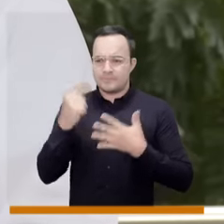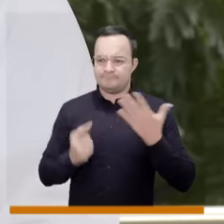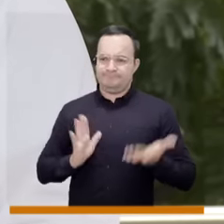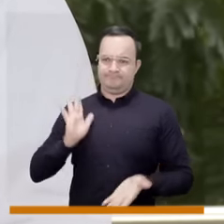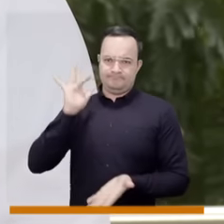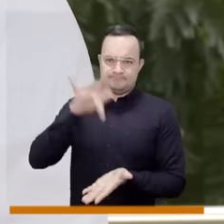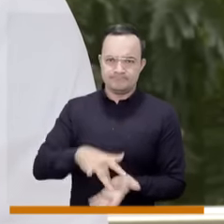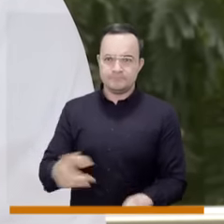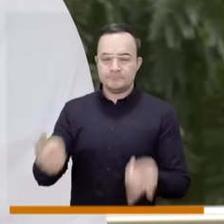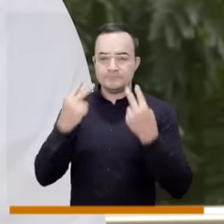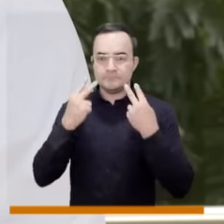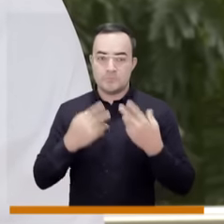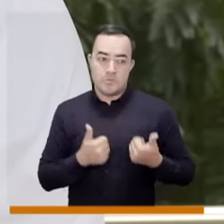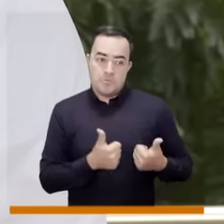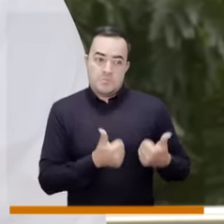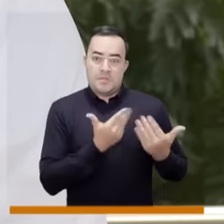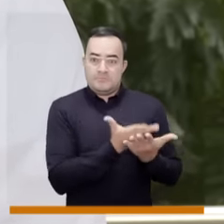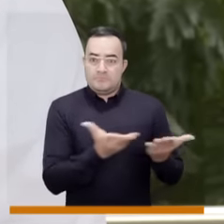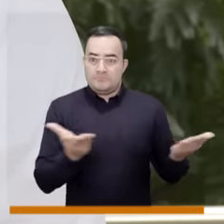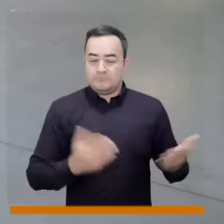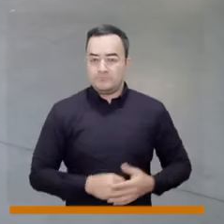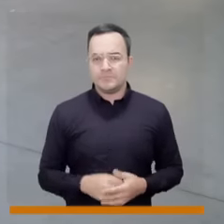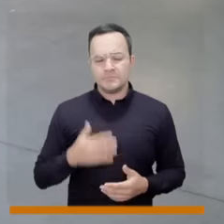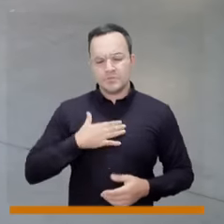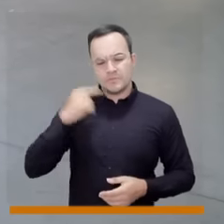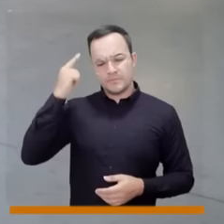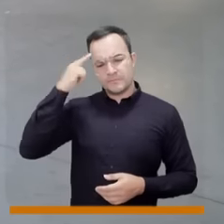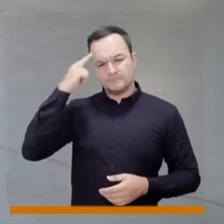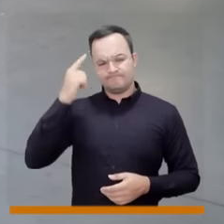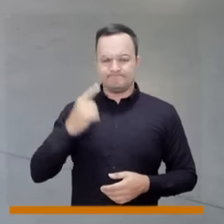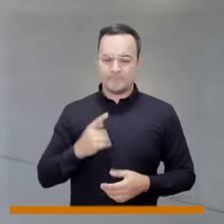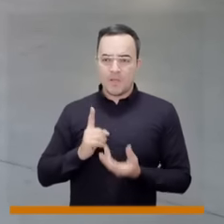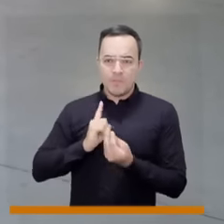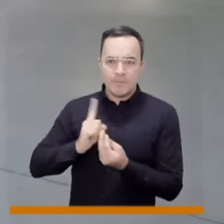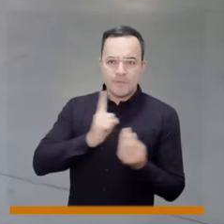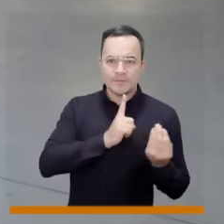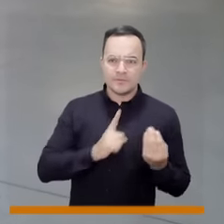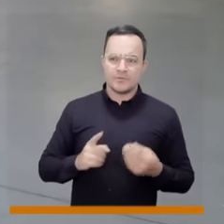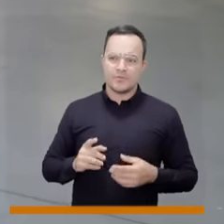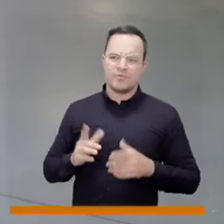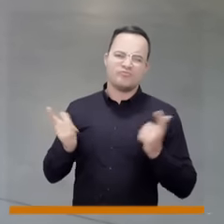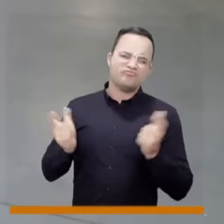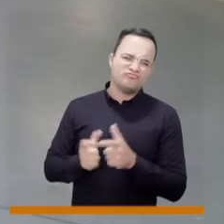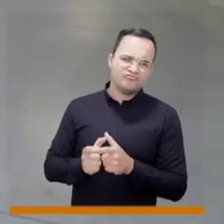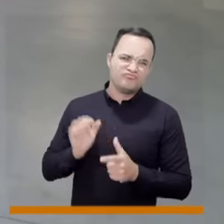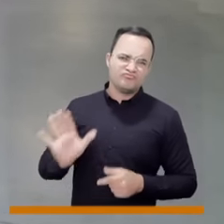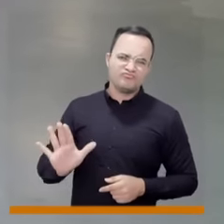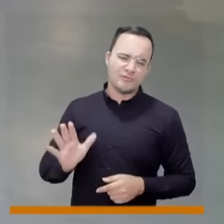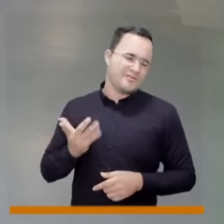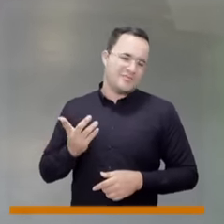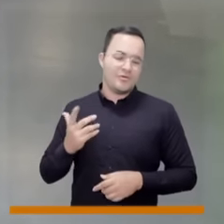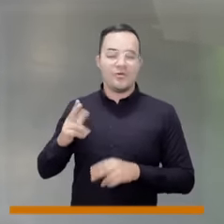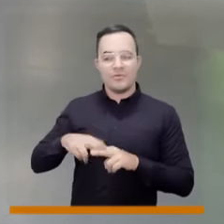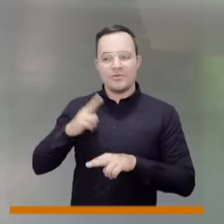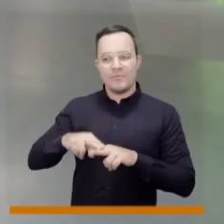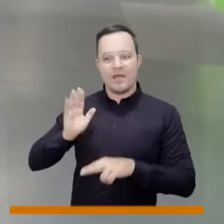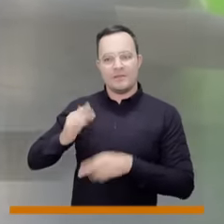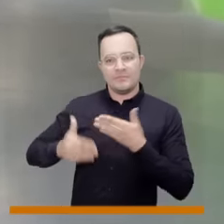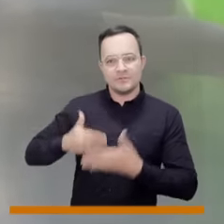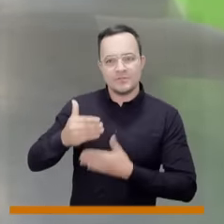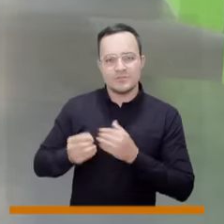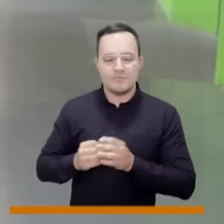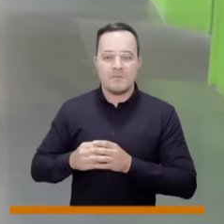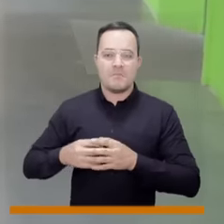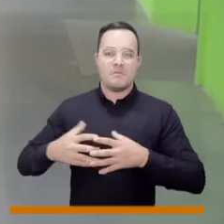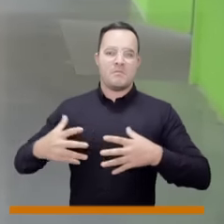postularse para ser candidatos, que tengan esa oportunidad. Yo pienso, Katherine, que no es que de pronto hayan partidos pequeños, están en proceso